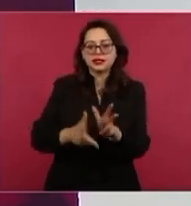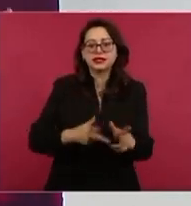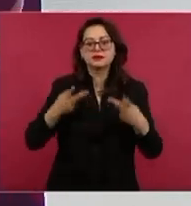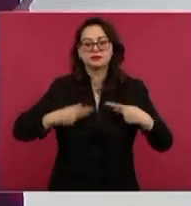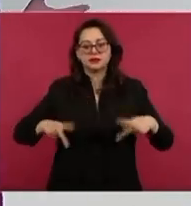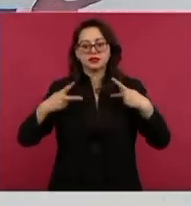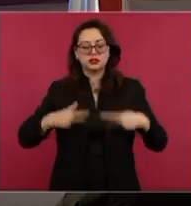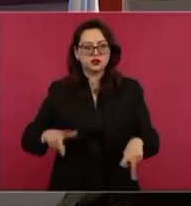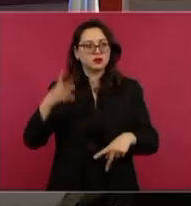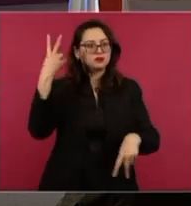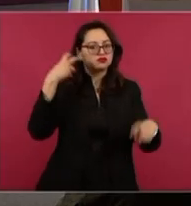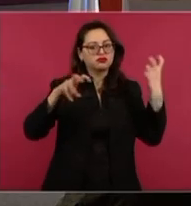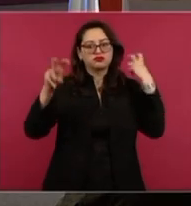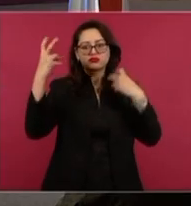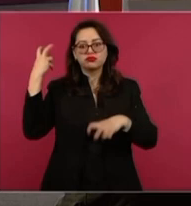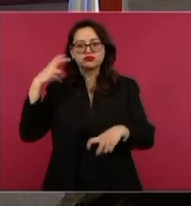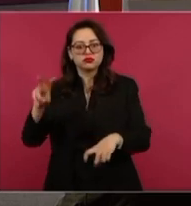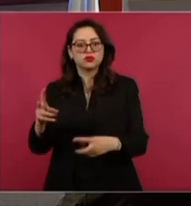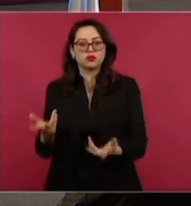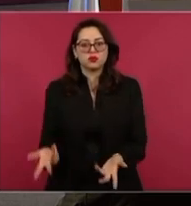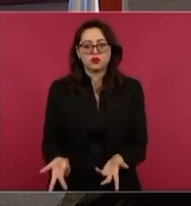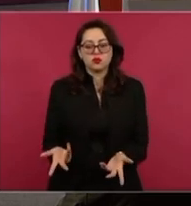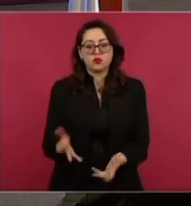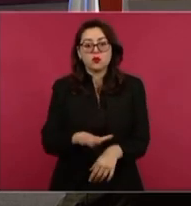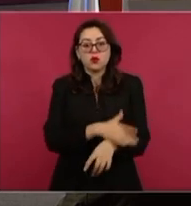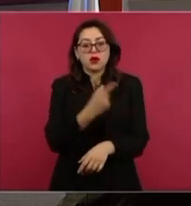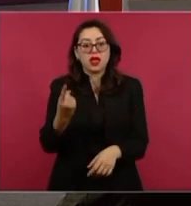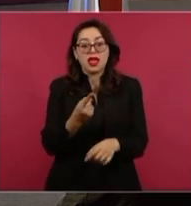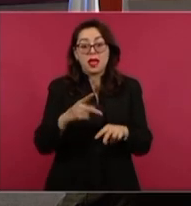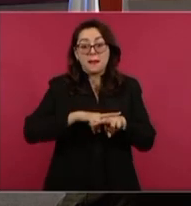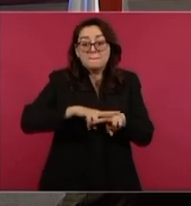pues que se tienen todos los derechos de vía.